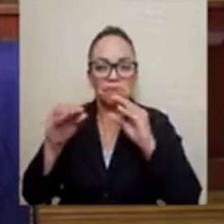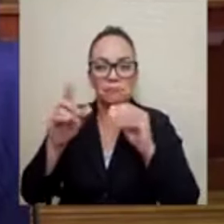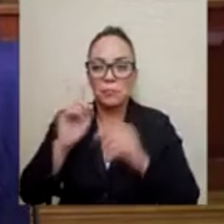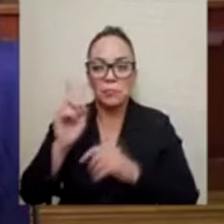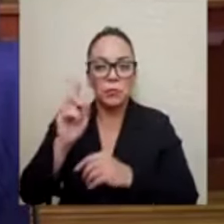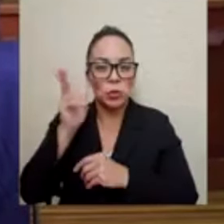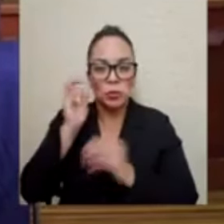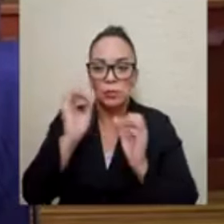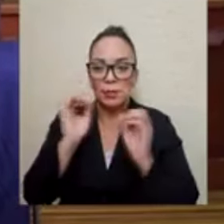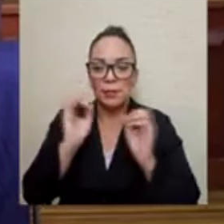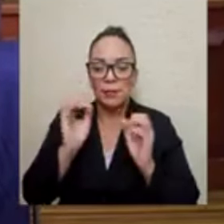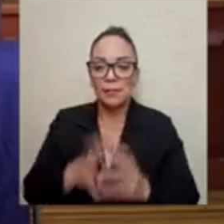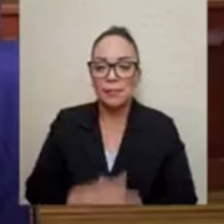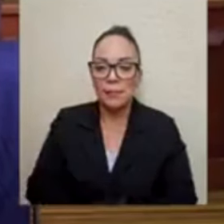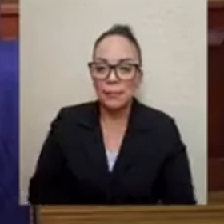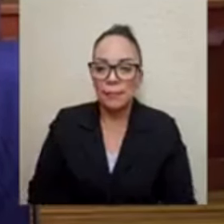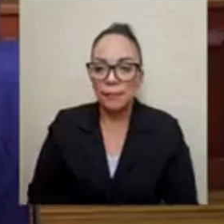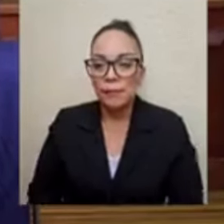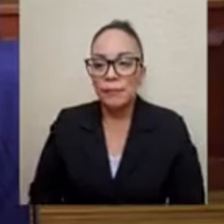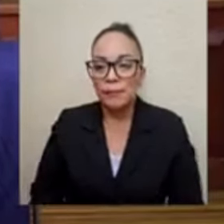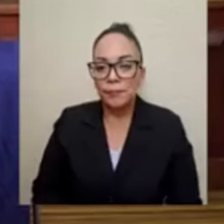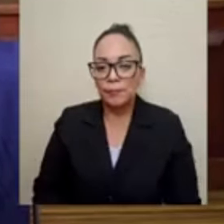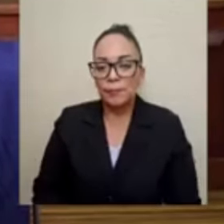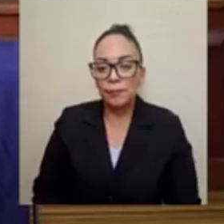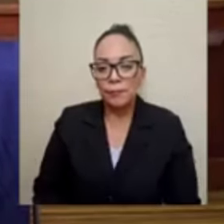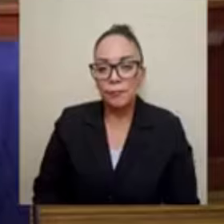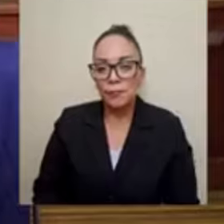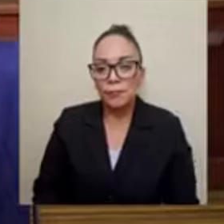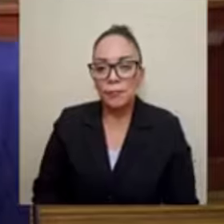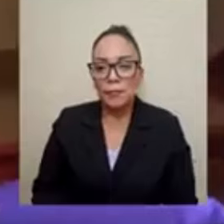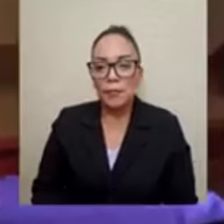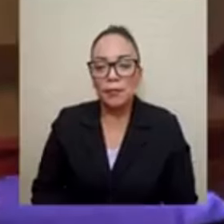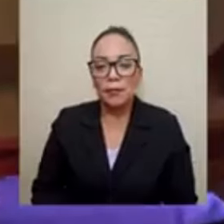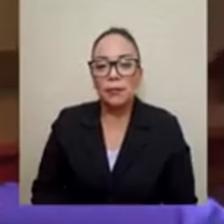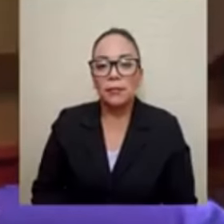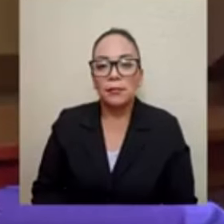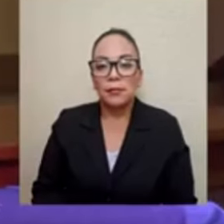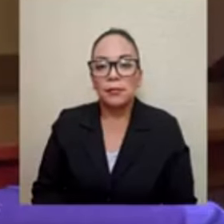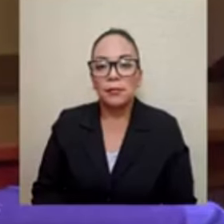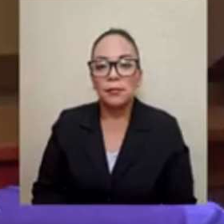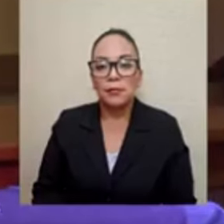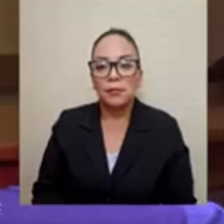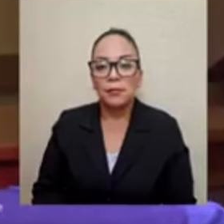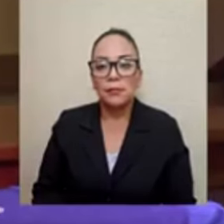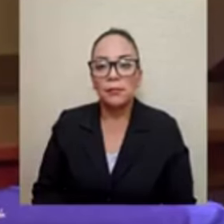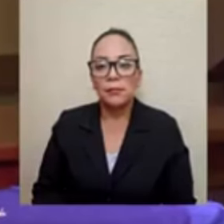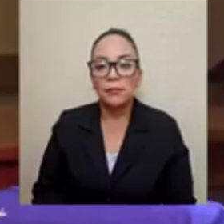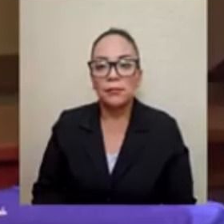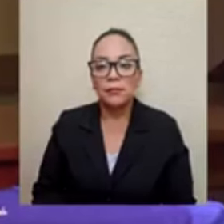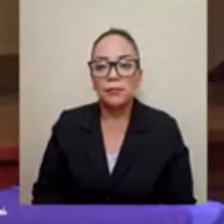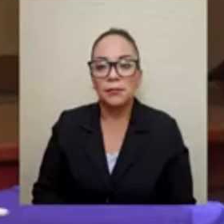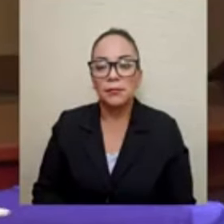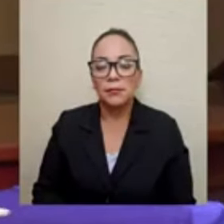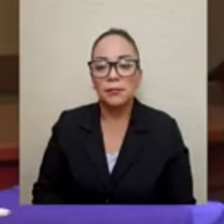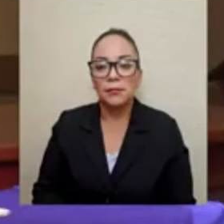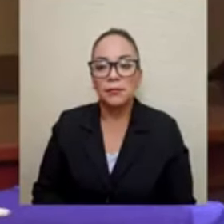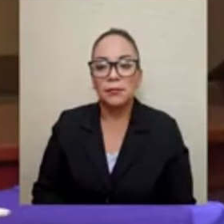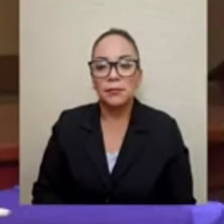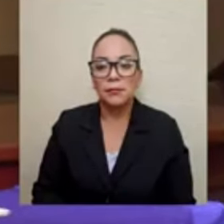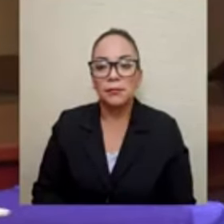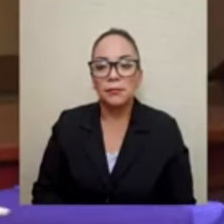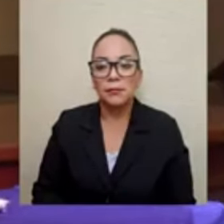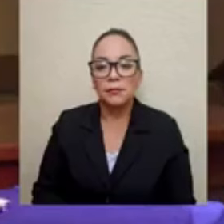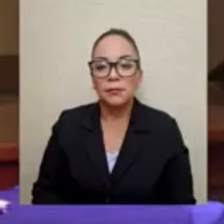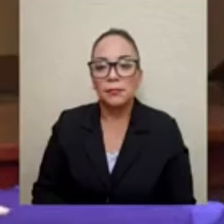territorios y una vez que se concluyó mediante el proceso administrativo ejecutado, que la persona a indemnizar era